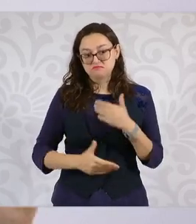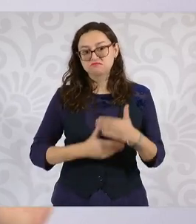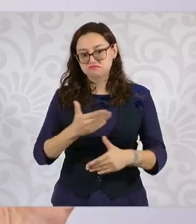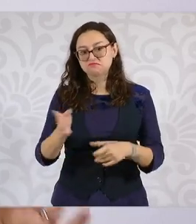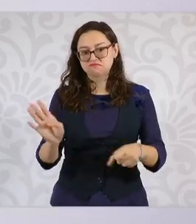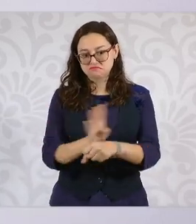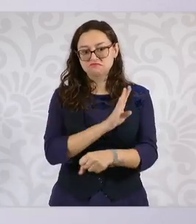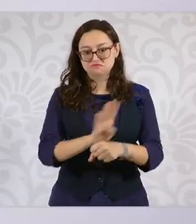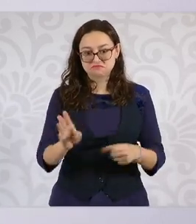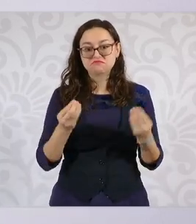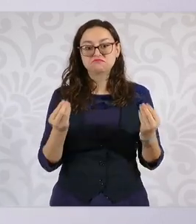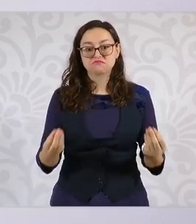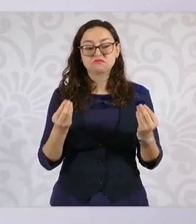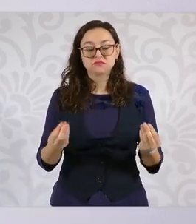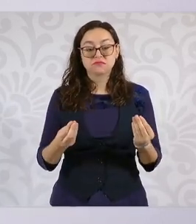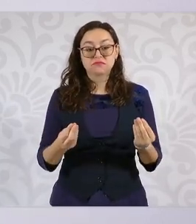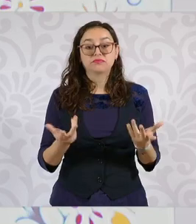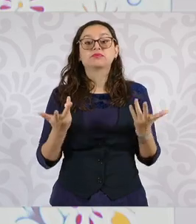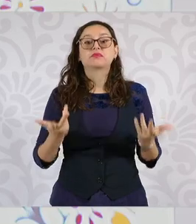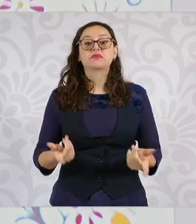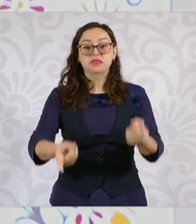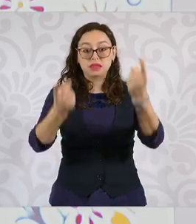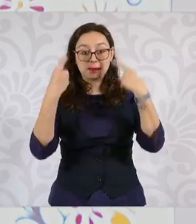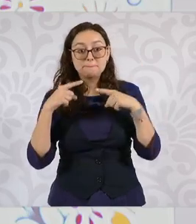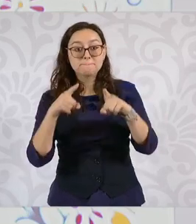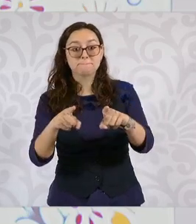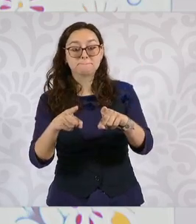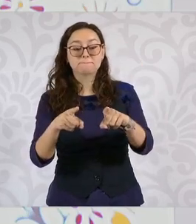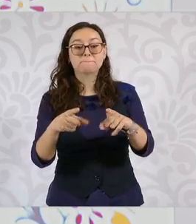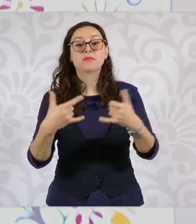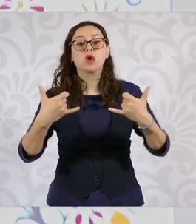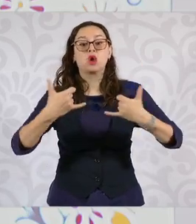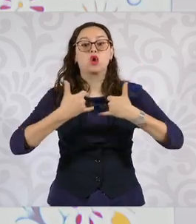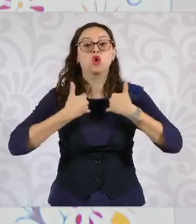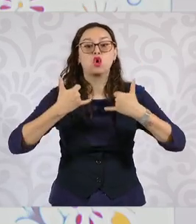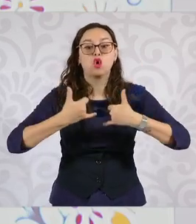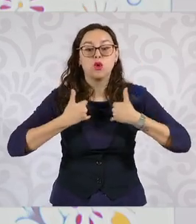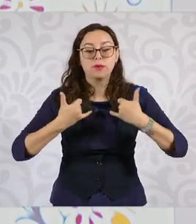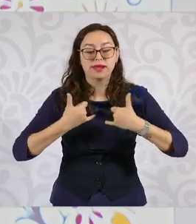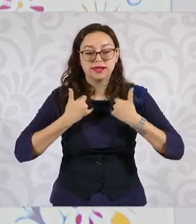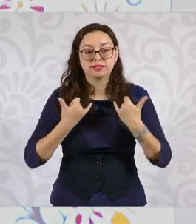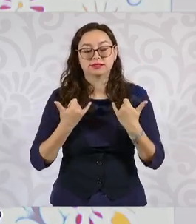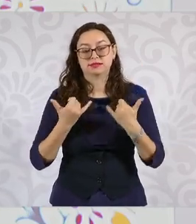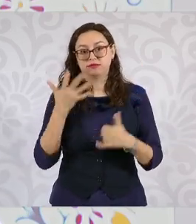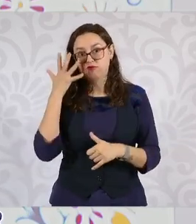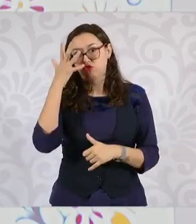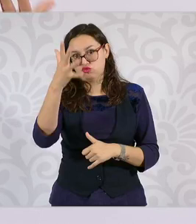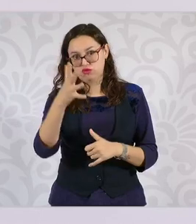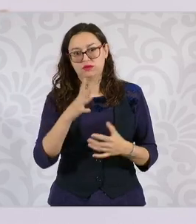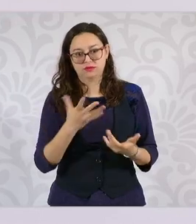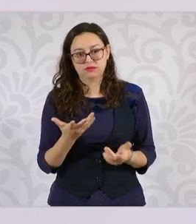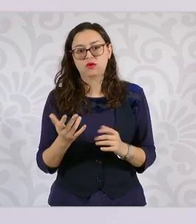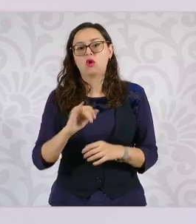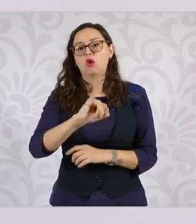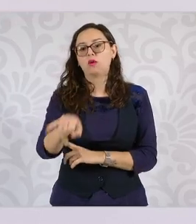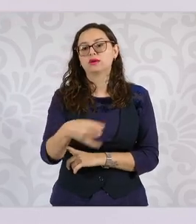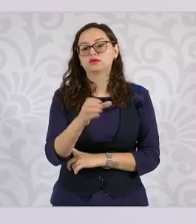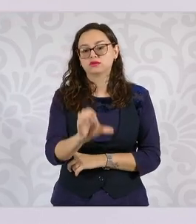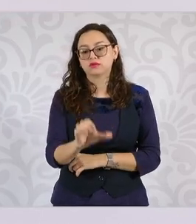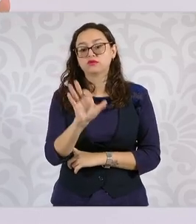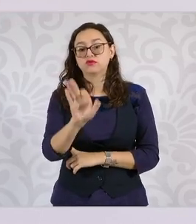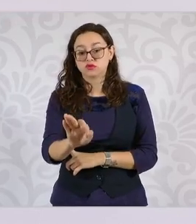mismo tiempo, Jóvenes Construyendo el Futuro va a seguir, incluso va a pasar a la